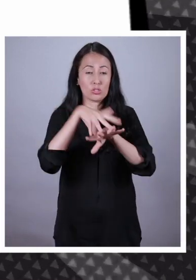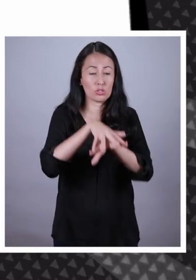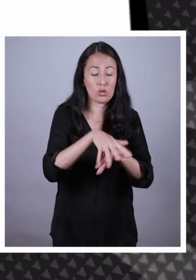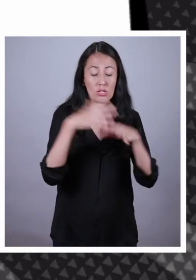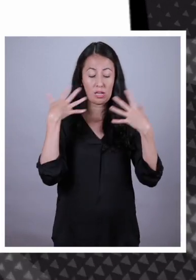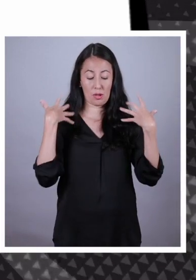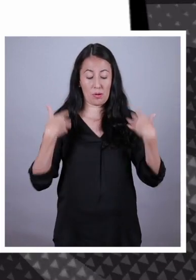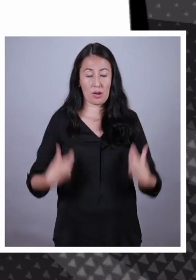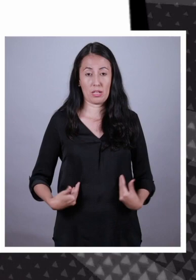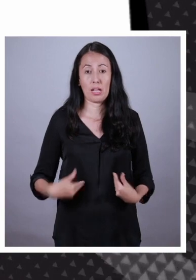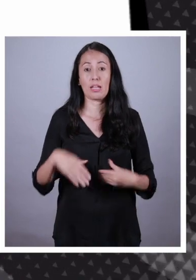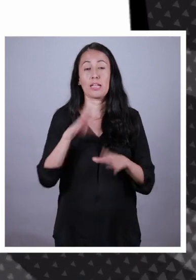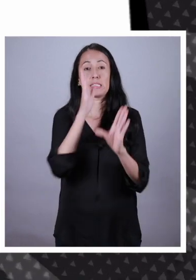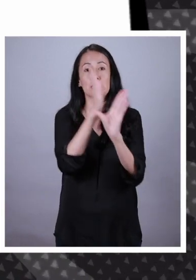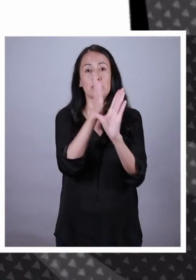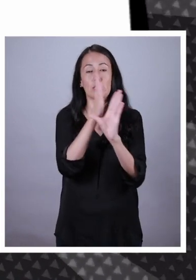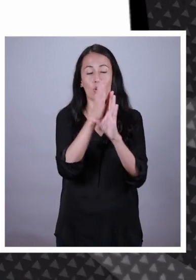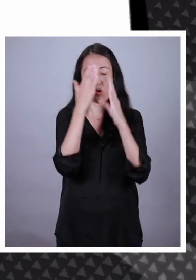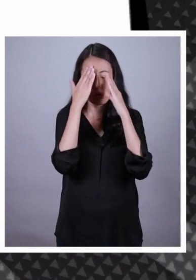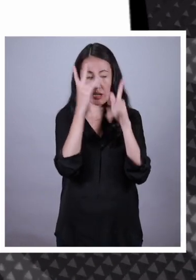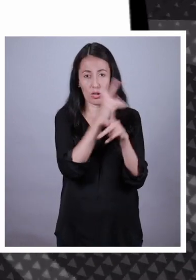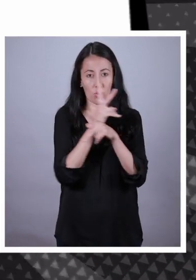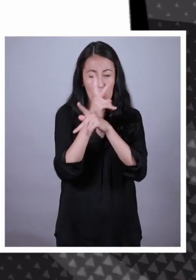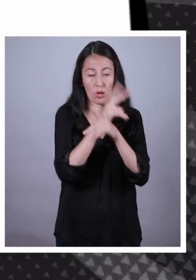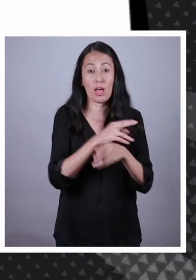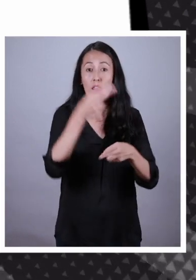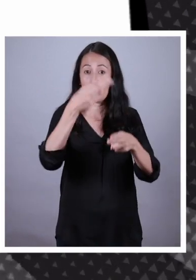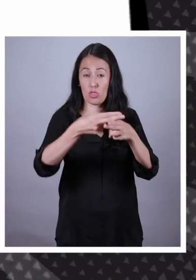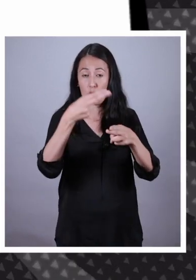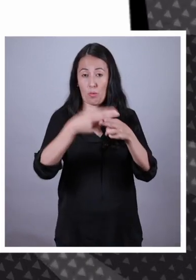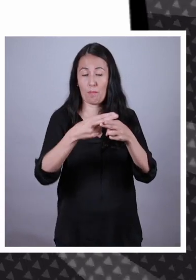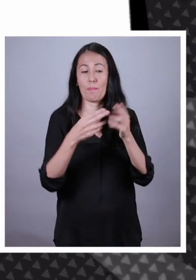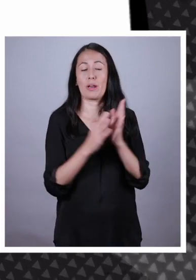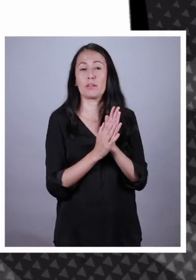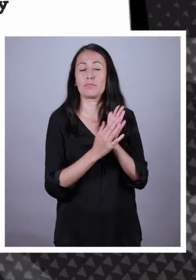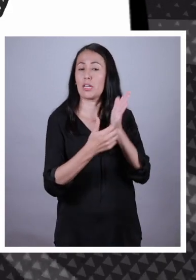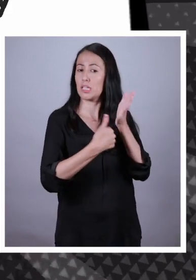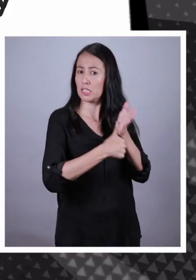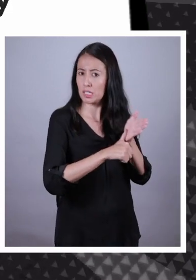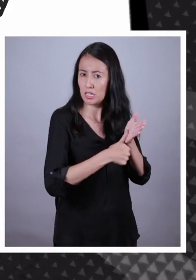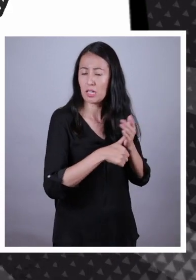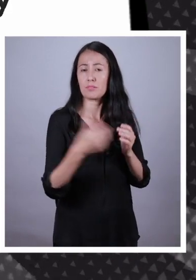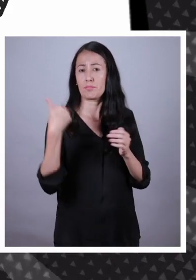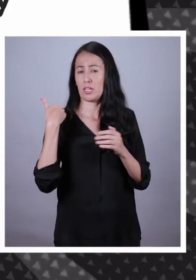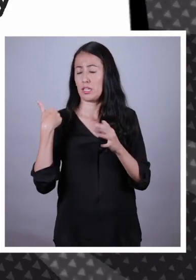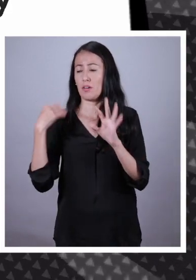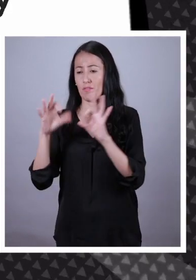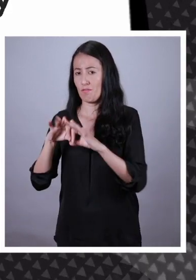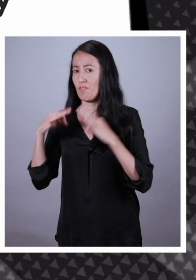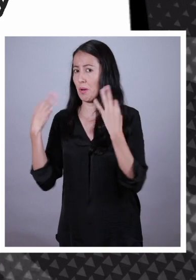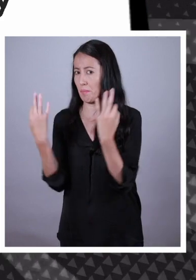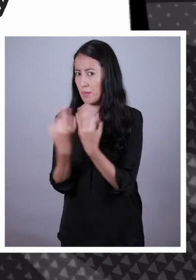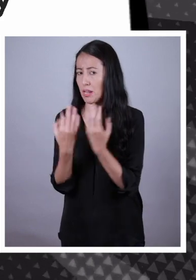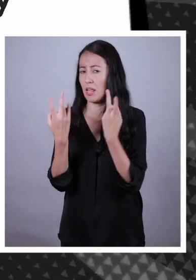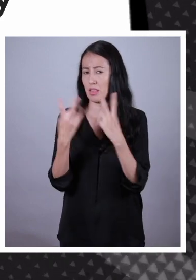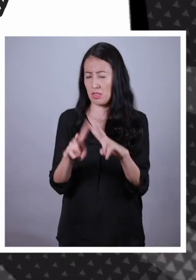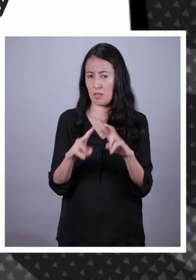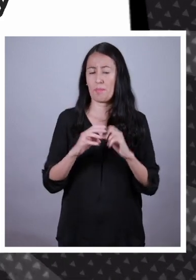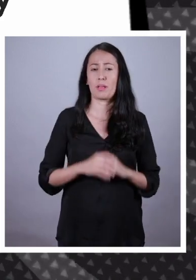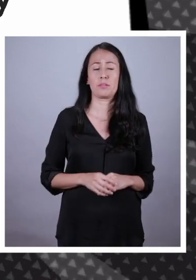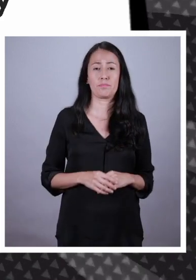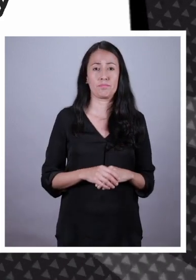y psíquica Identidad, nombre y ciudadanía Tener una familia y disfrutar de la convivencia familiar y